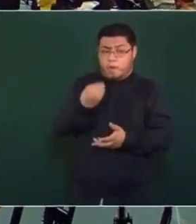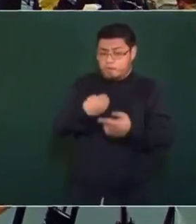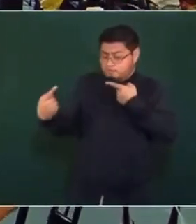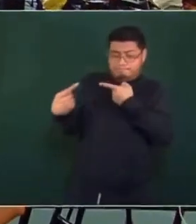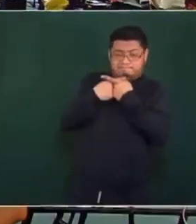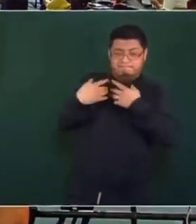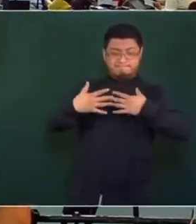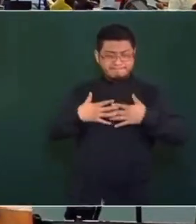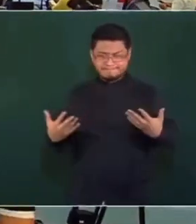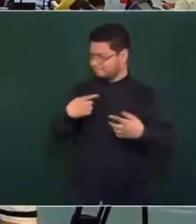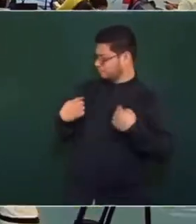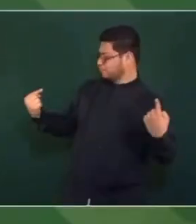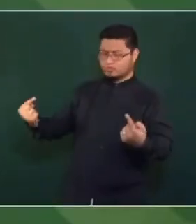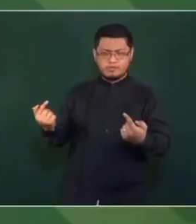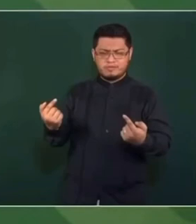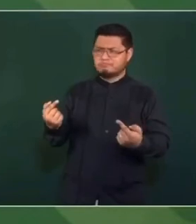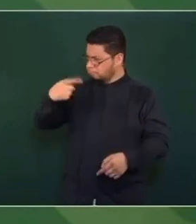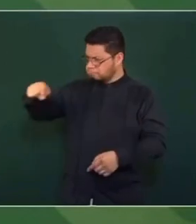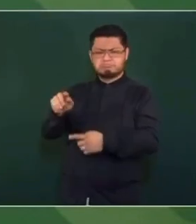se manifiesten.